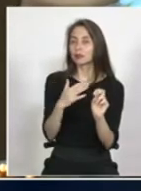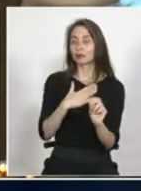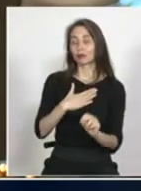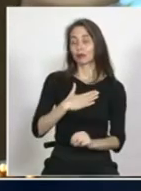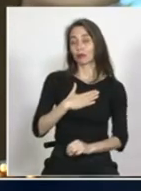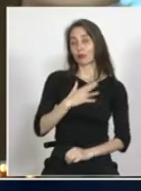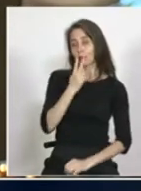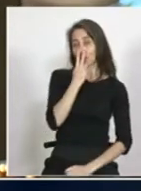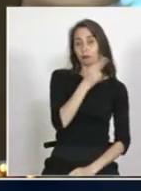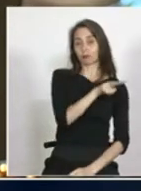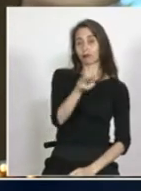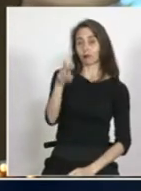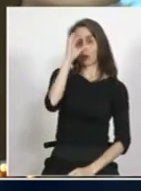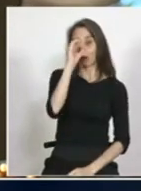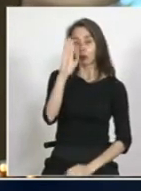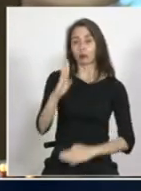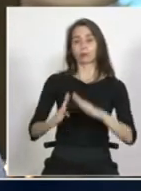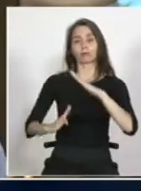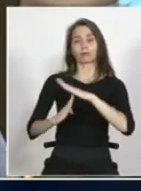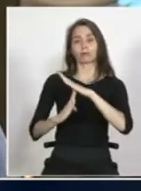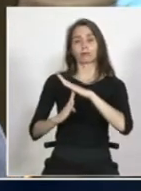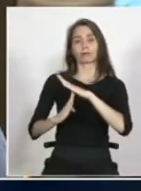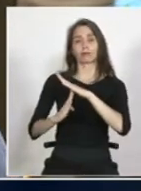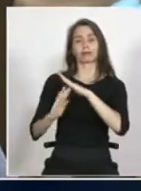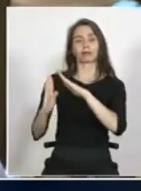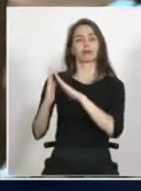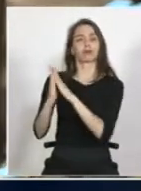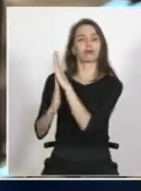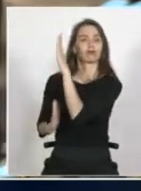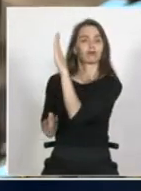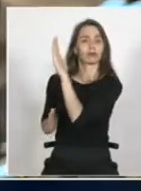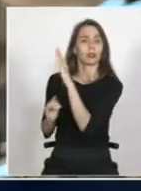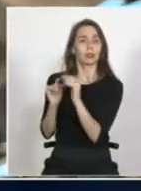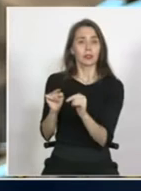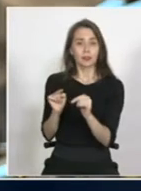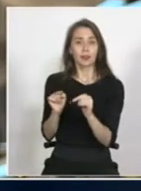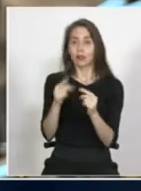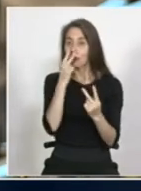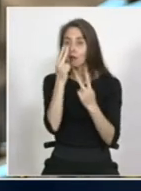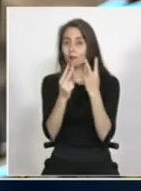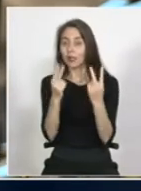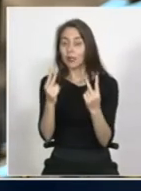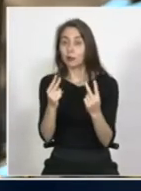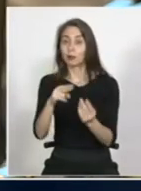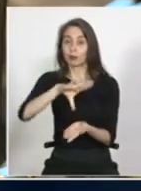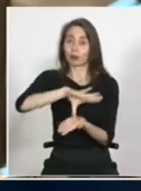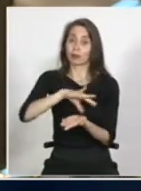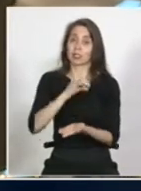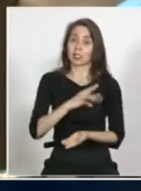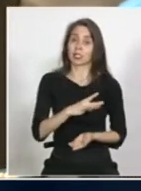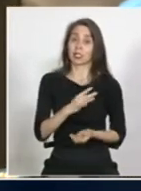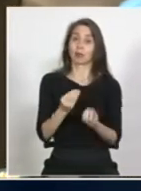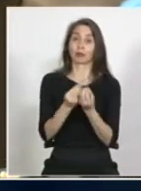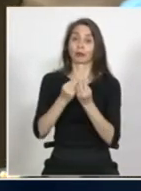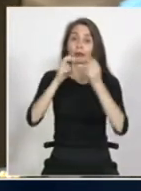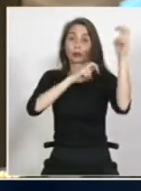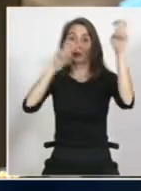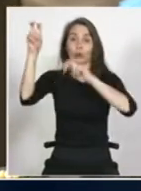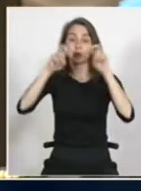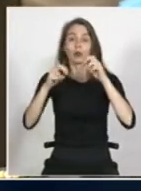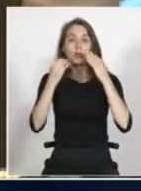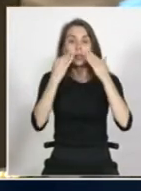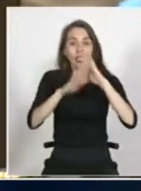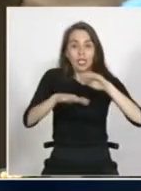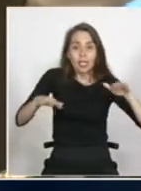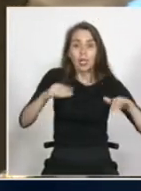está sumamente postergada. Y es una de las fuentes de exclusión más grandes que vemos hoy día en nuestro país. Los niños,